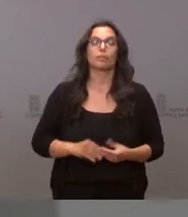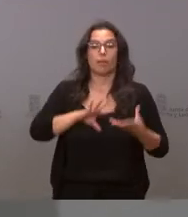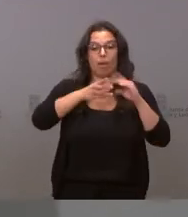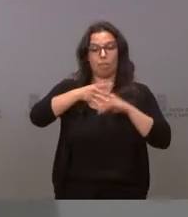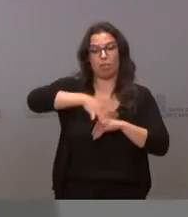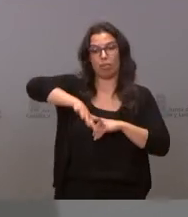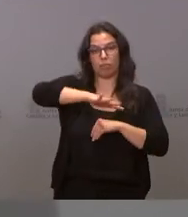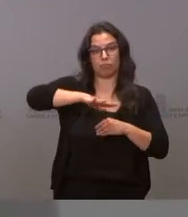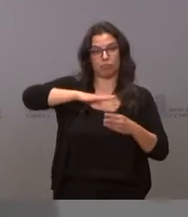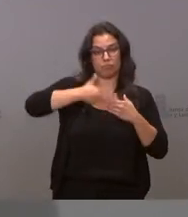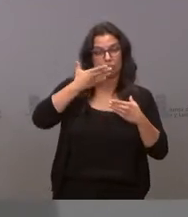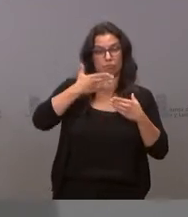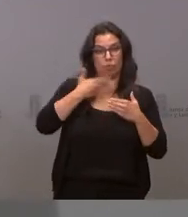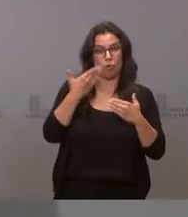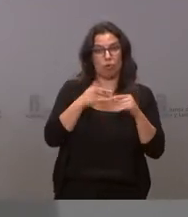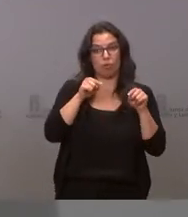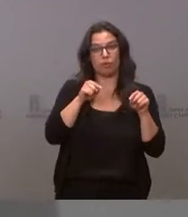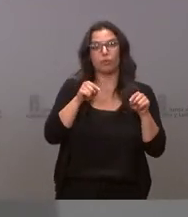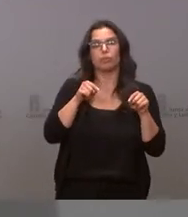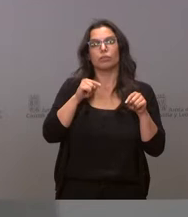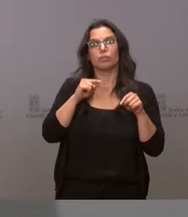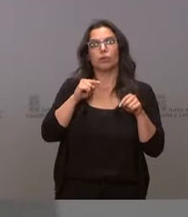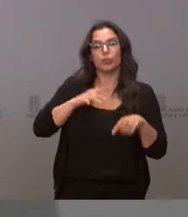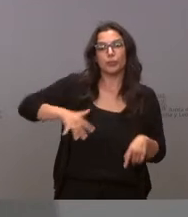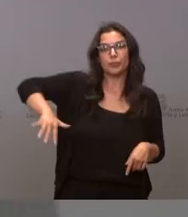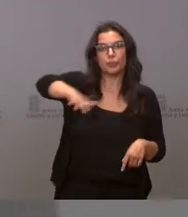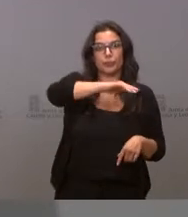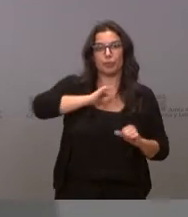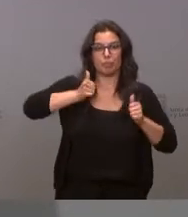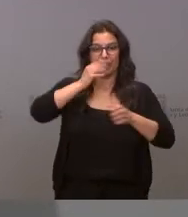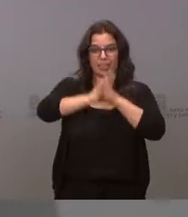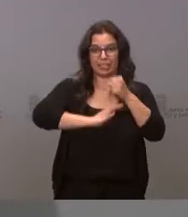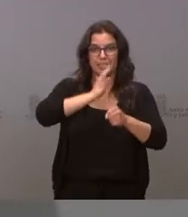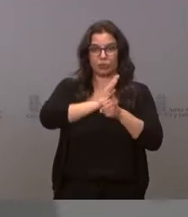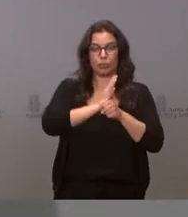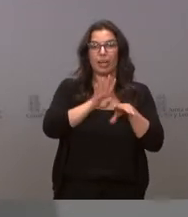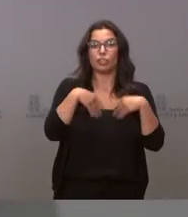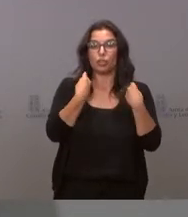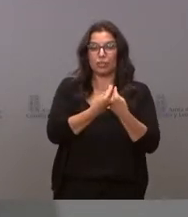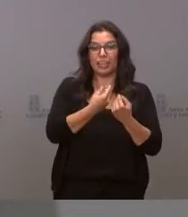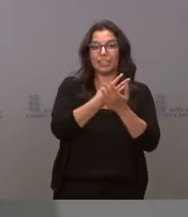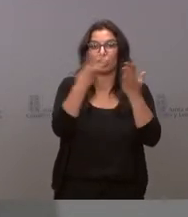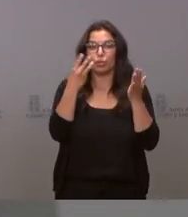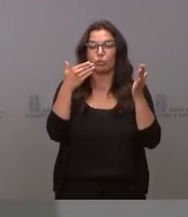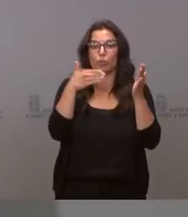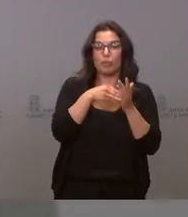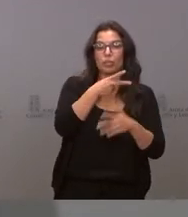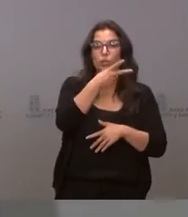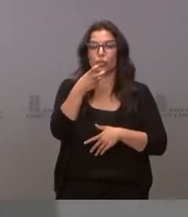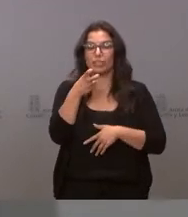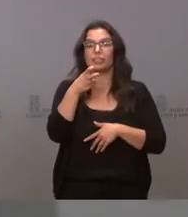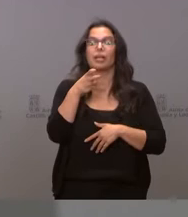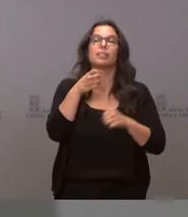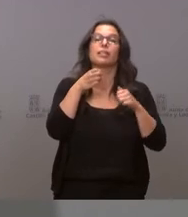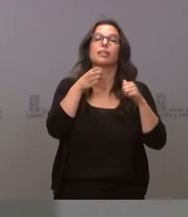va a llevar la superficie que se ha iniciado en esta legislatura a las 18.296 hectáreas, lo que